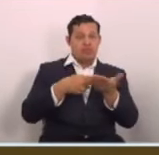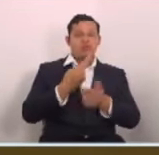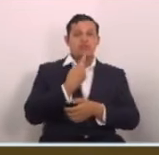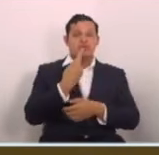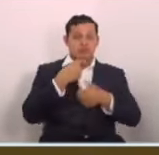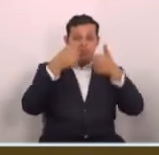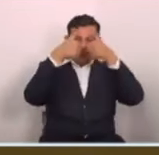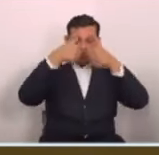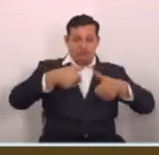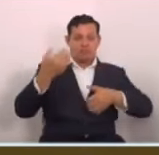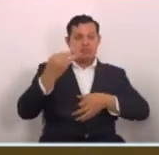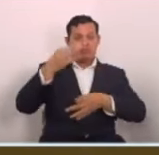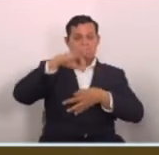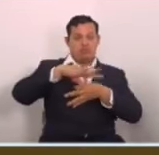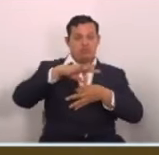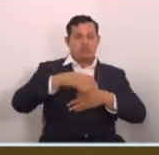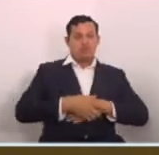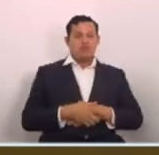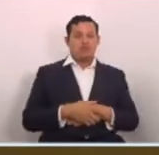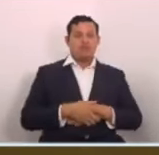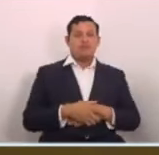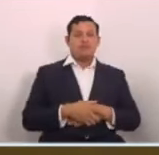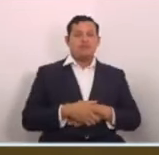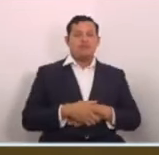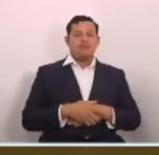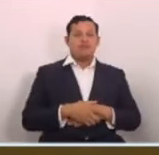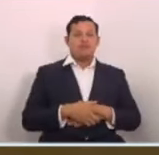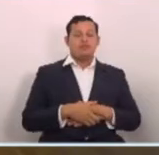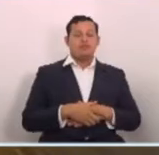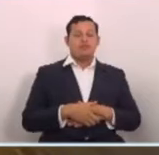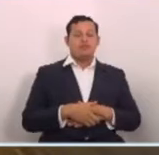Quienes estén de acuerdo, favor, emitir su voto.